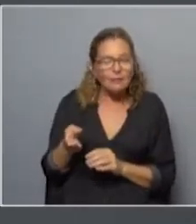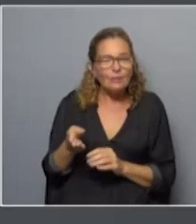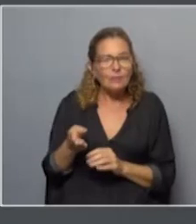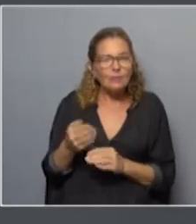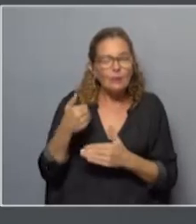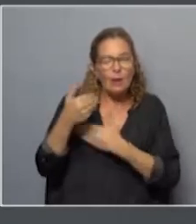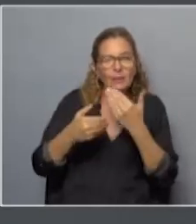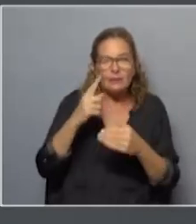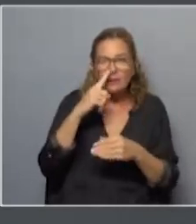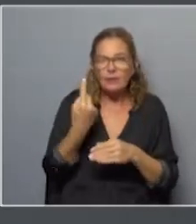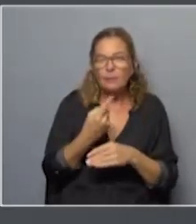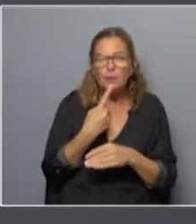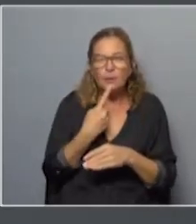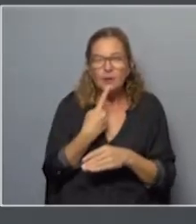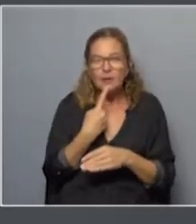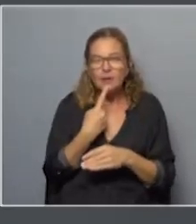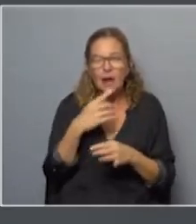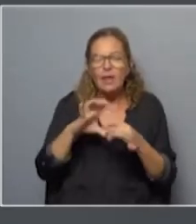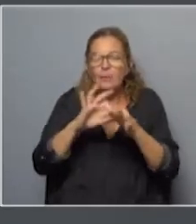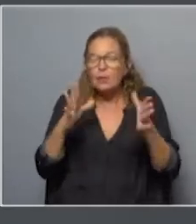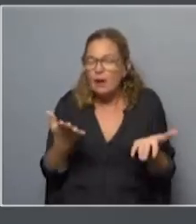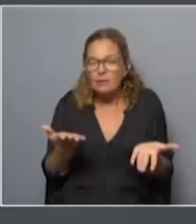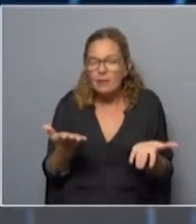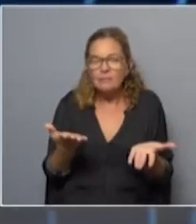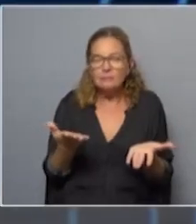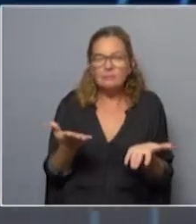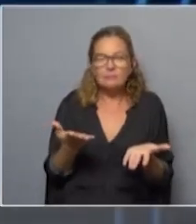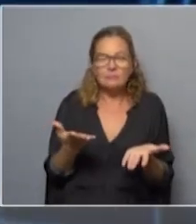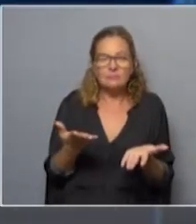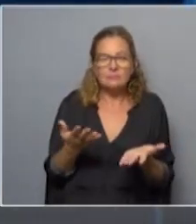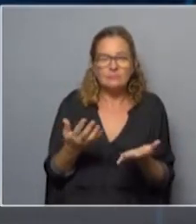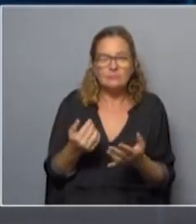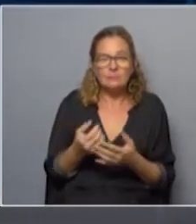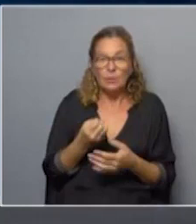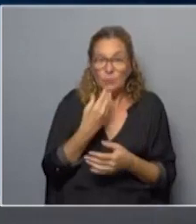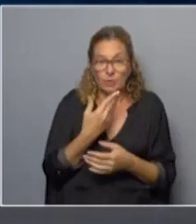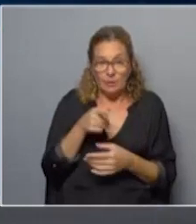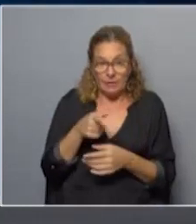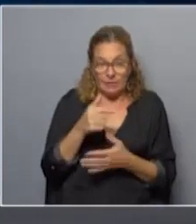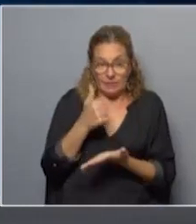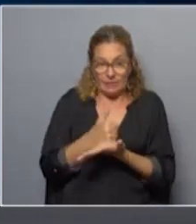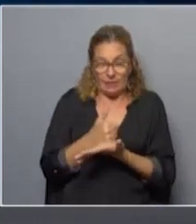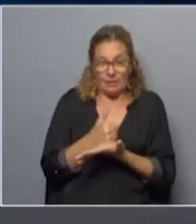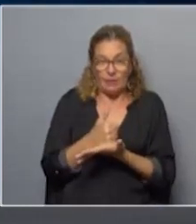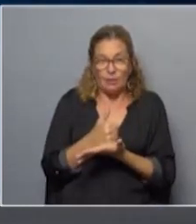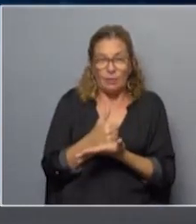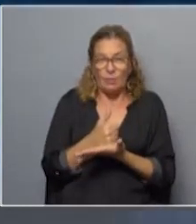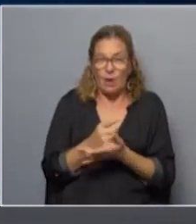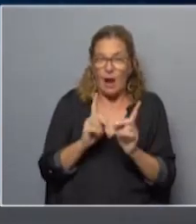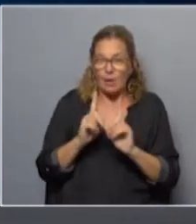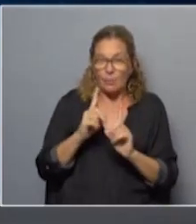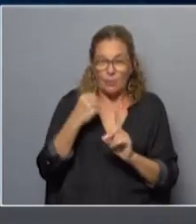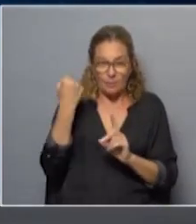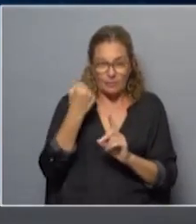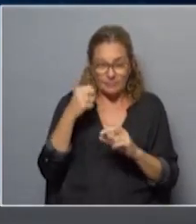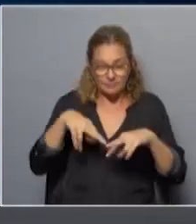avance rápido político, calidad democrática, etcétera? Bueno, ahí está una de las premisas del